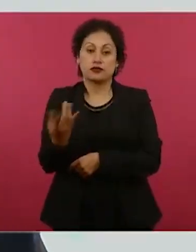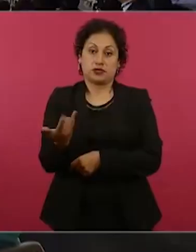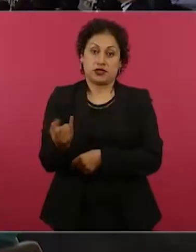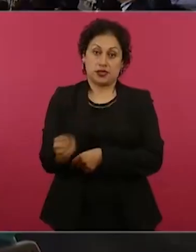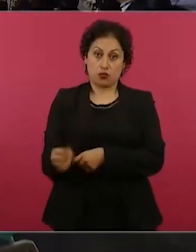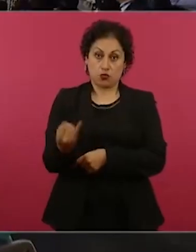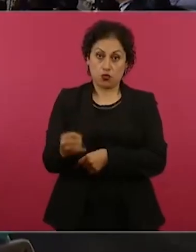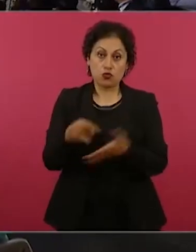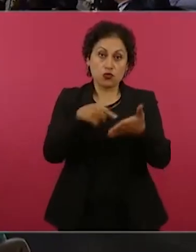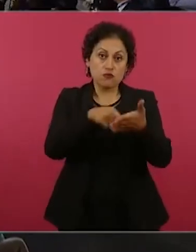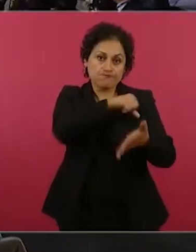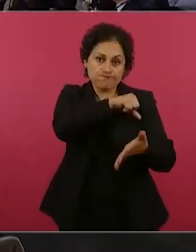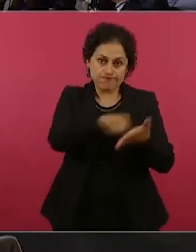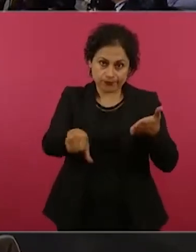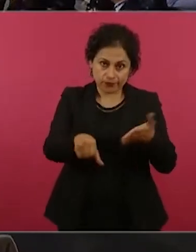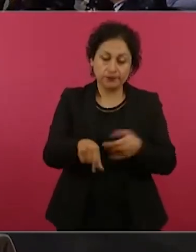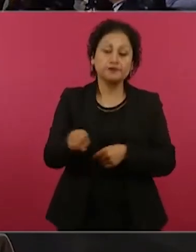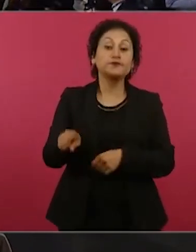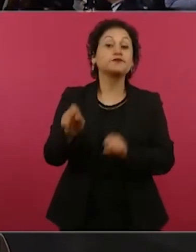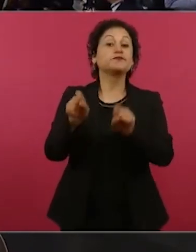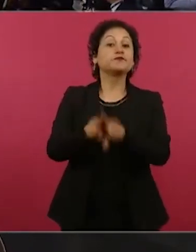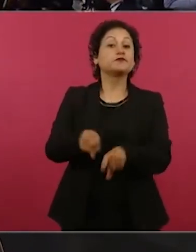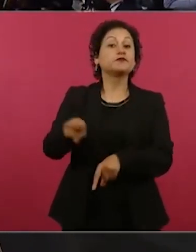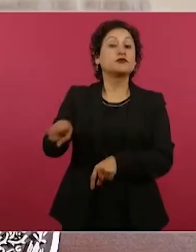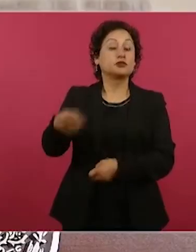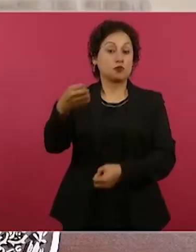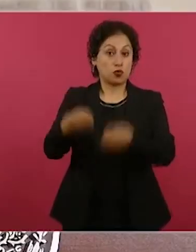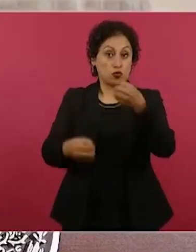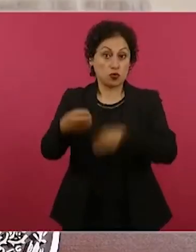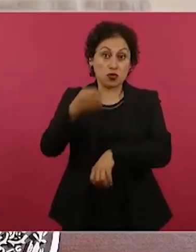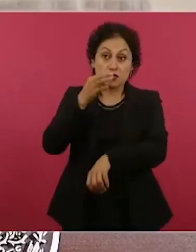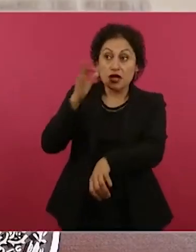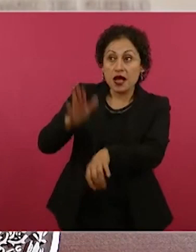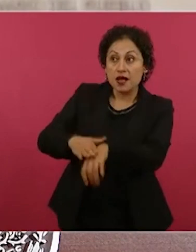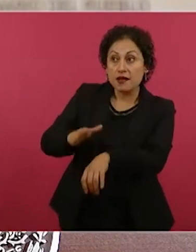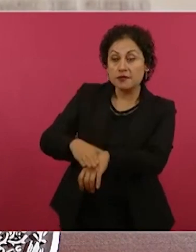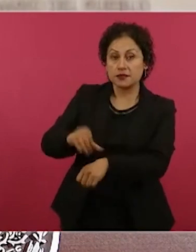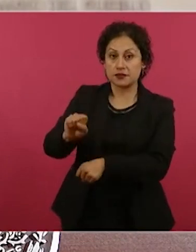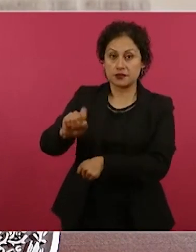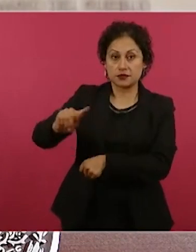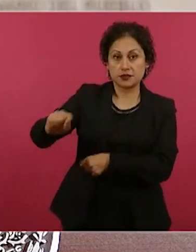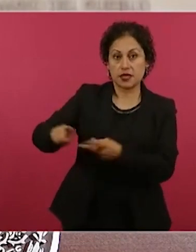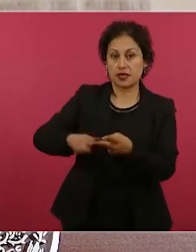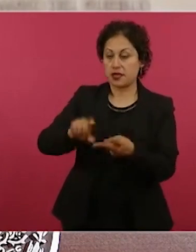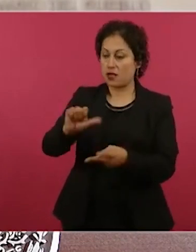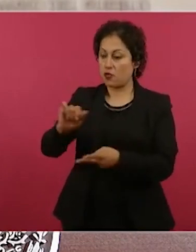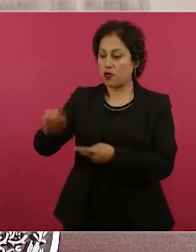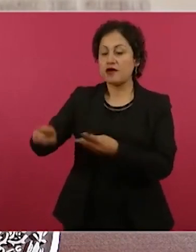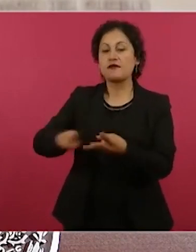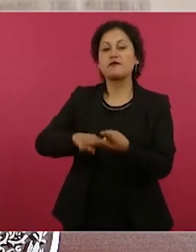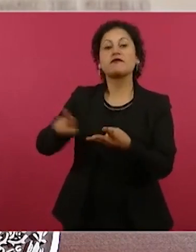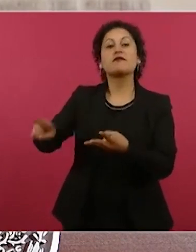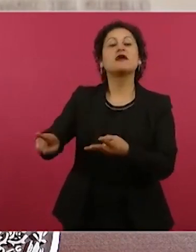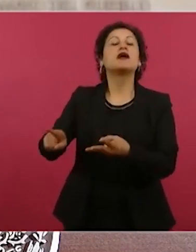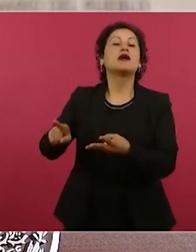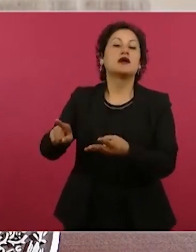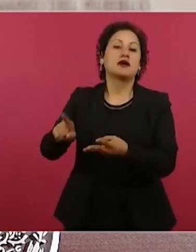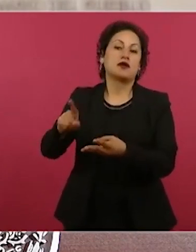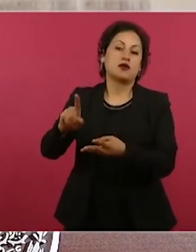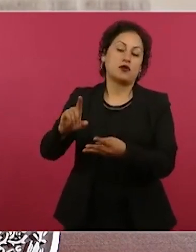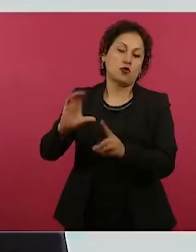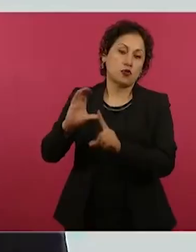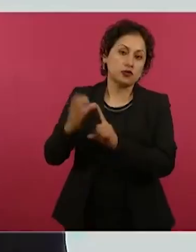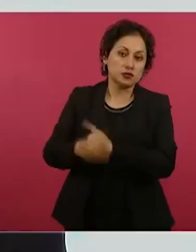También el mismo juez le ordena a Hacienda, al SAT, a la UIF, a la Comisión Nacional Bancaria y de Valores,